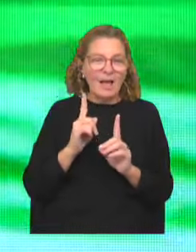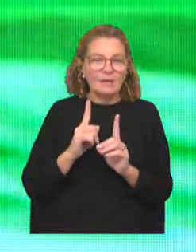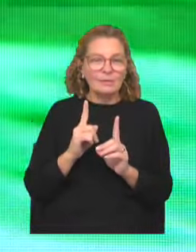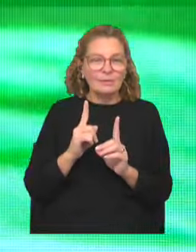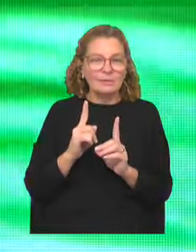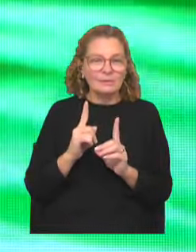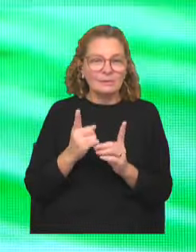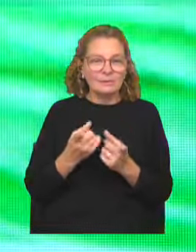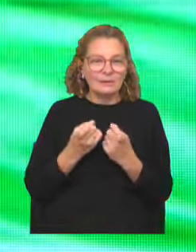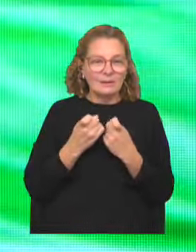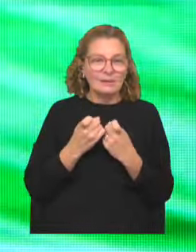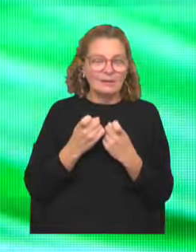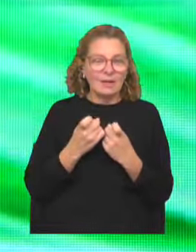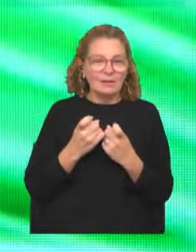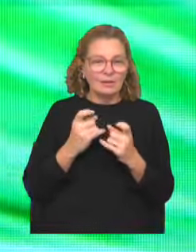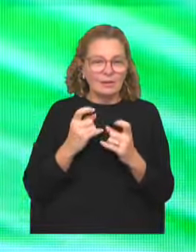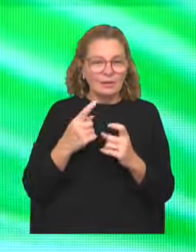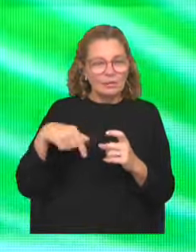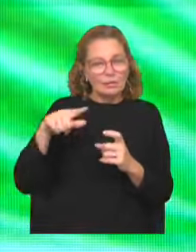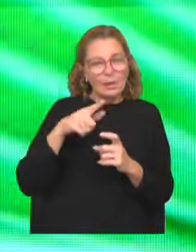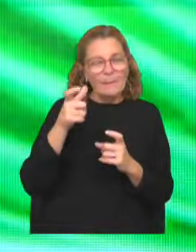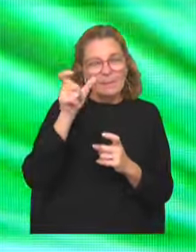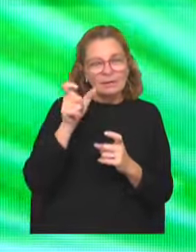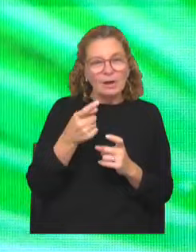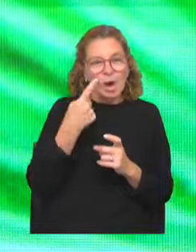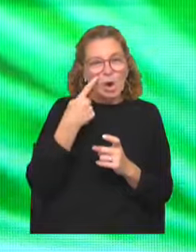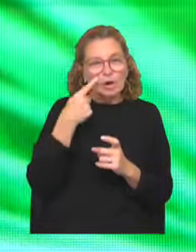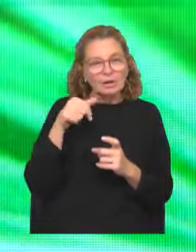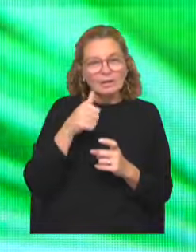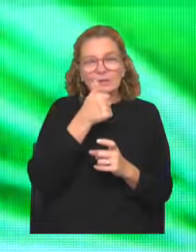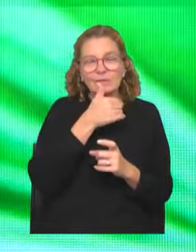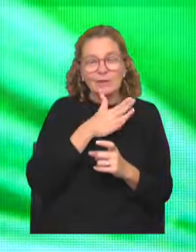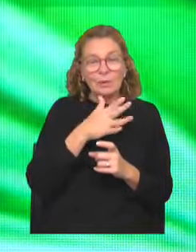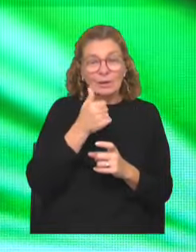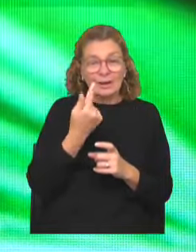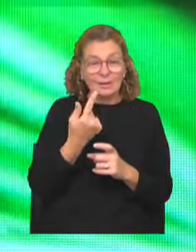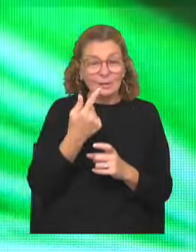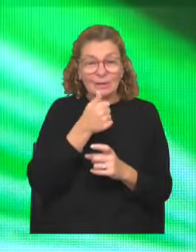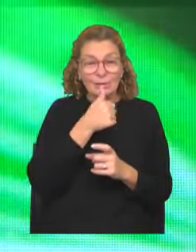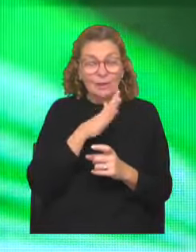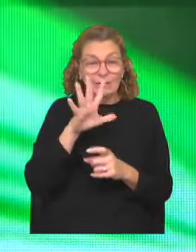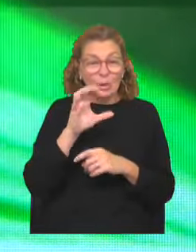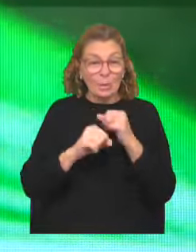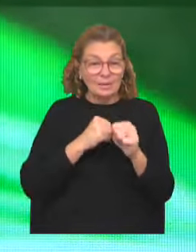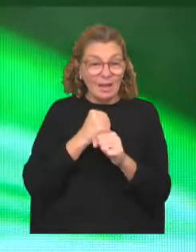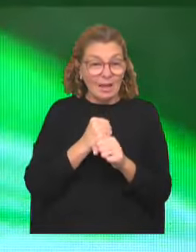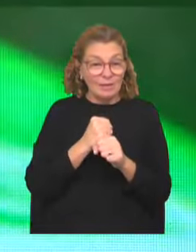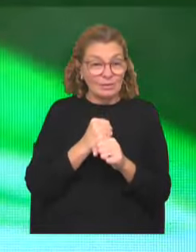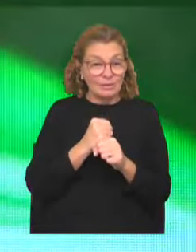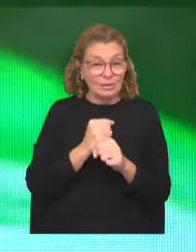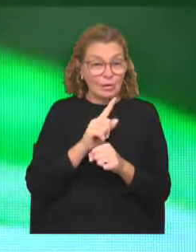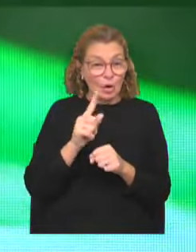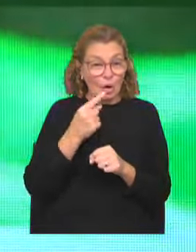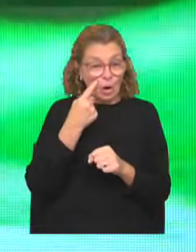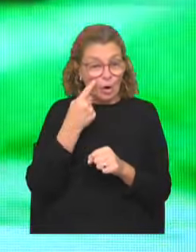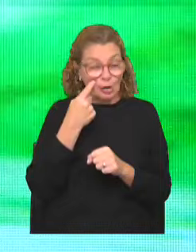necesario que la gente conociera esta historia, porque es una historia que si bien han pasado 50 años, no se